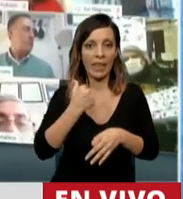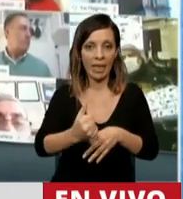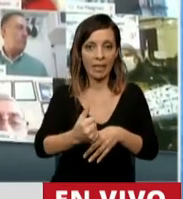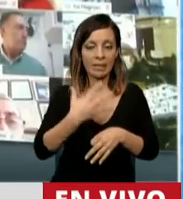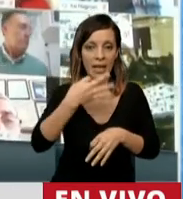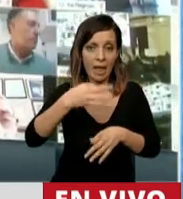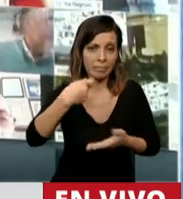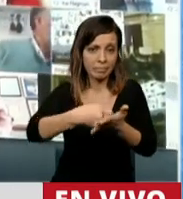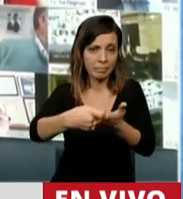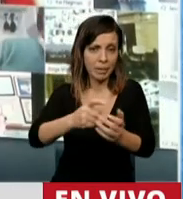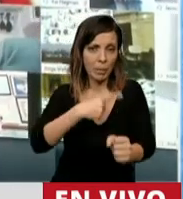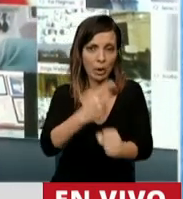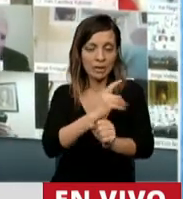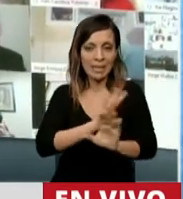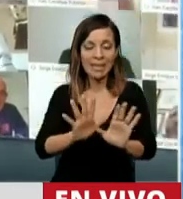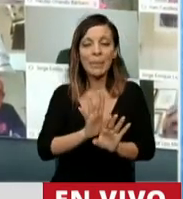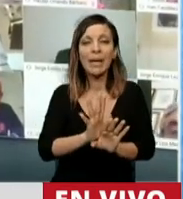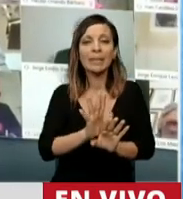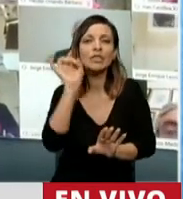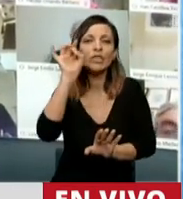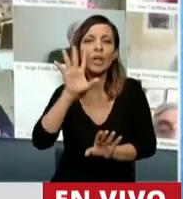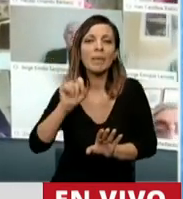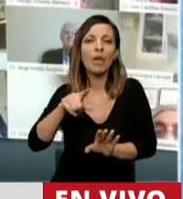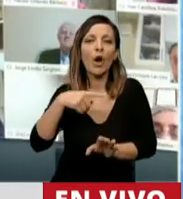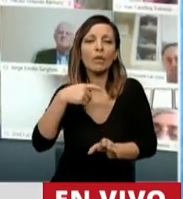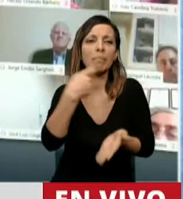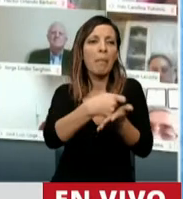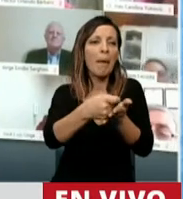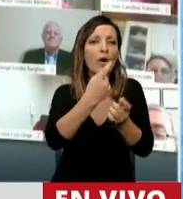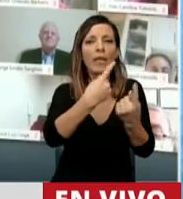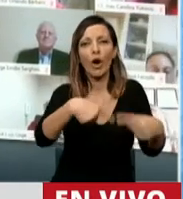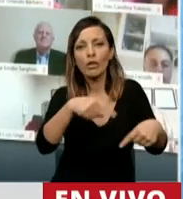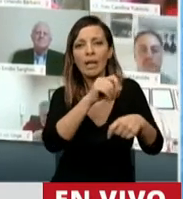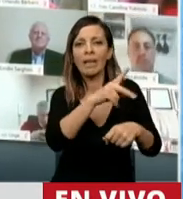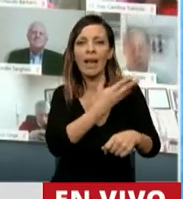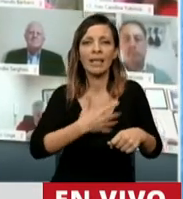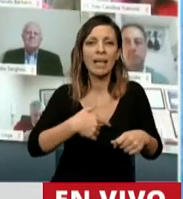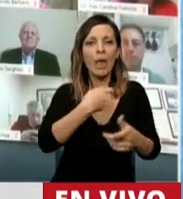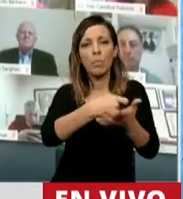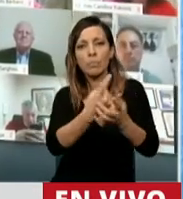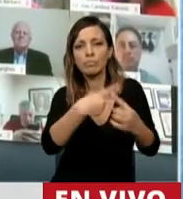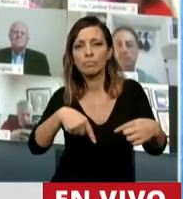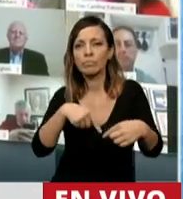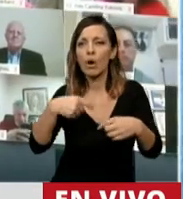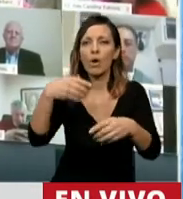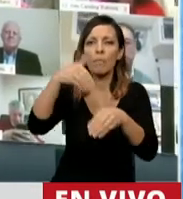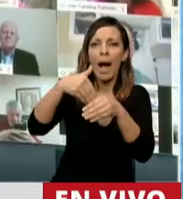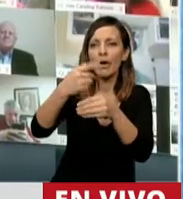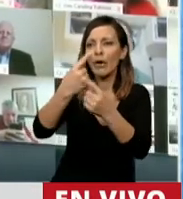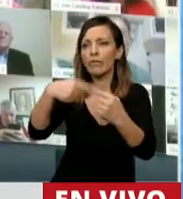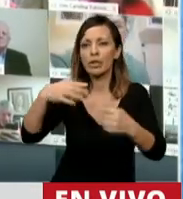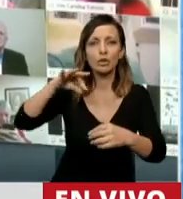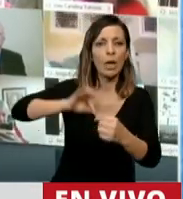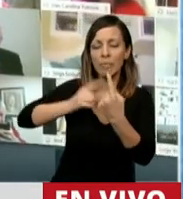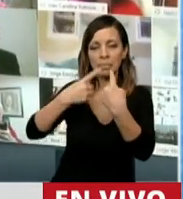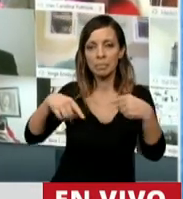para poder cumplir, no ya solamente con sus obligaciones fiscales, sino para cumplir con sus proveedores, compromisos bancarios, pagos de